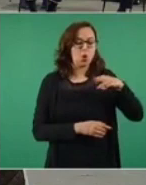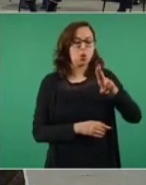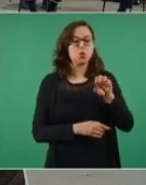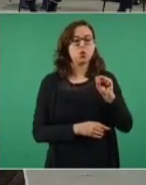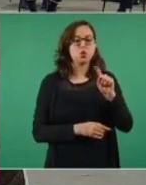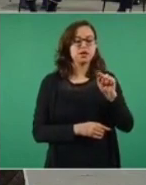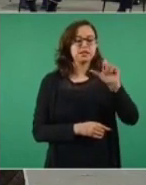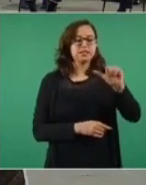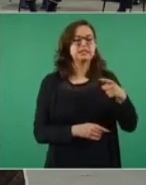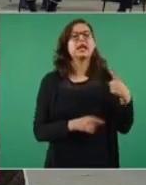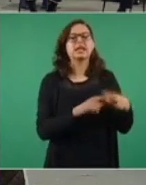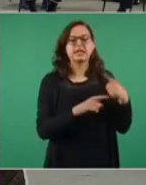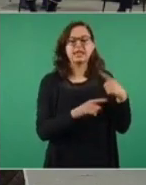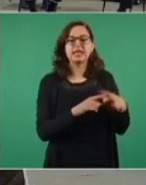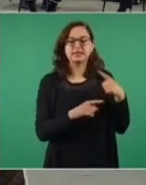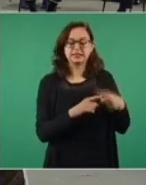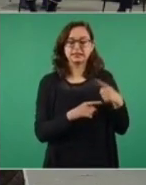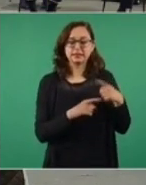él fue electo